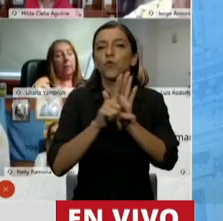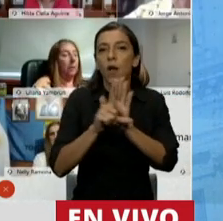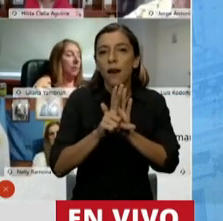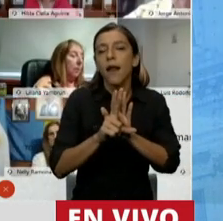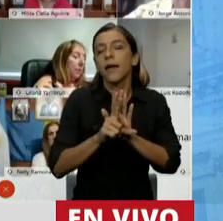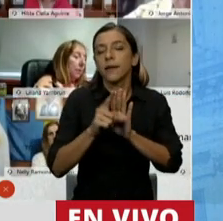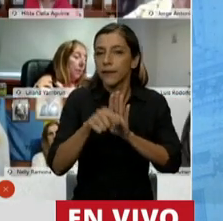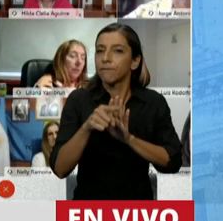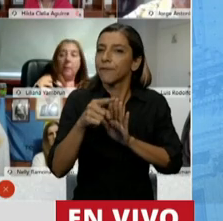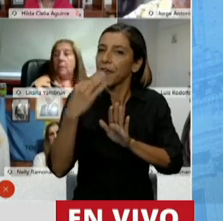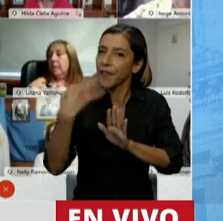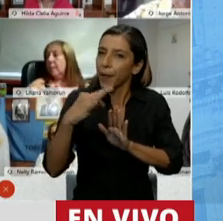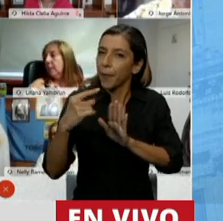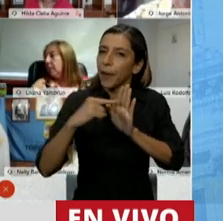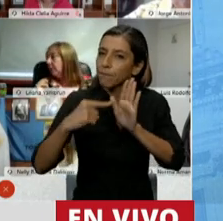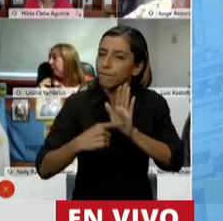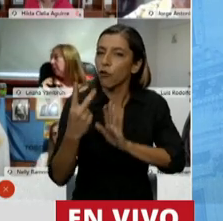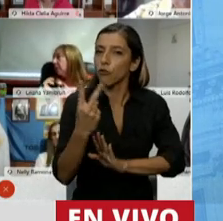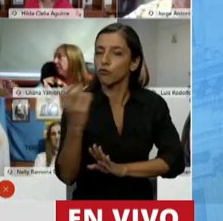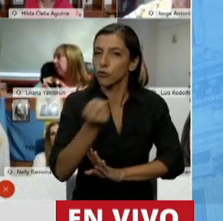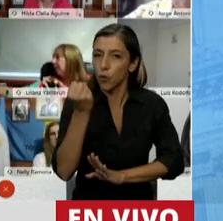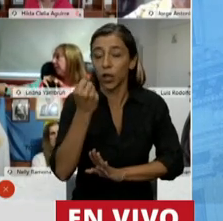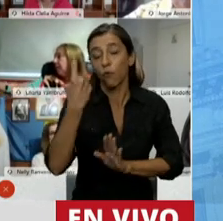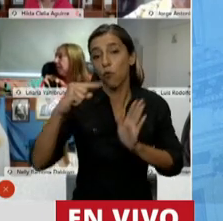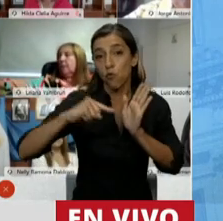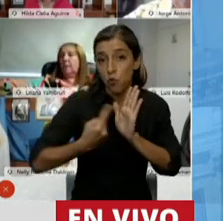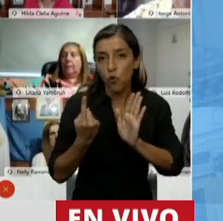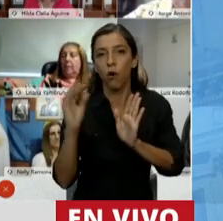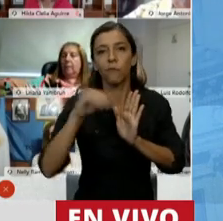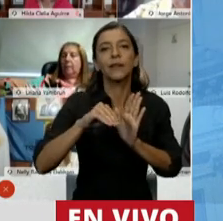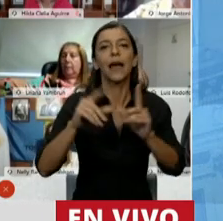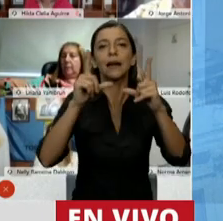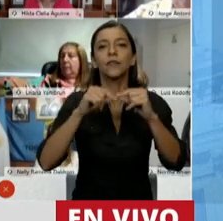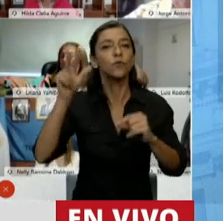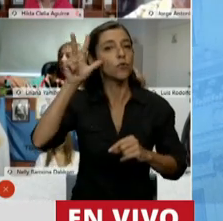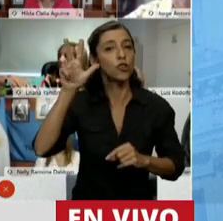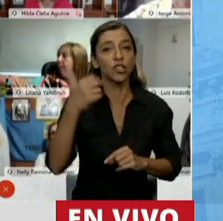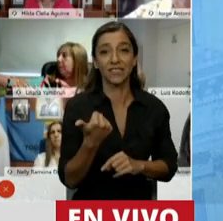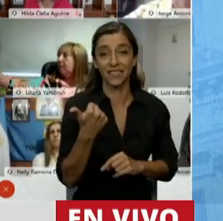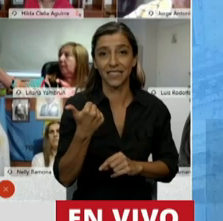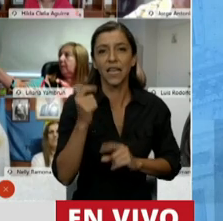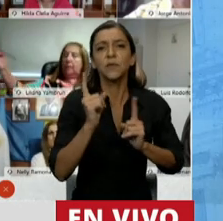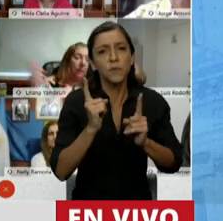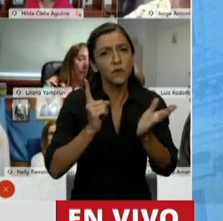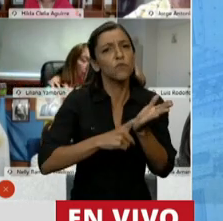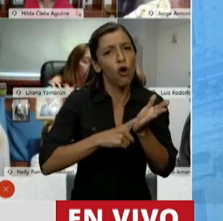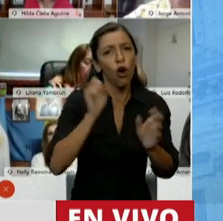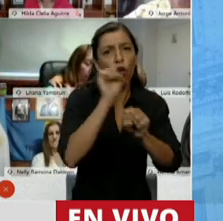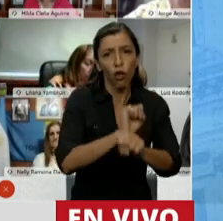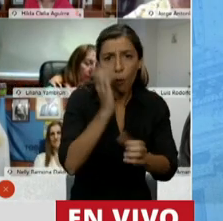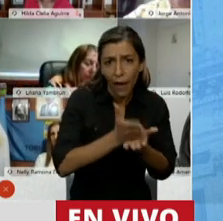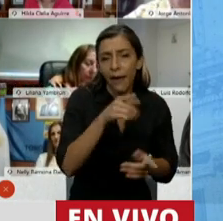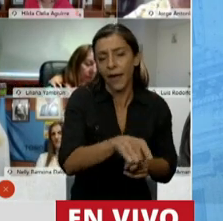indisolubres. El agregado de un inciso en el artículo 86 del Código Penal que